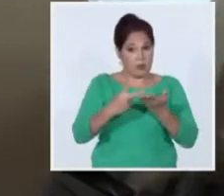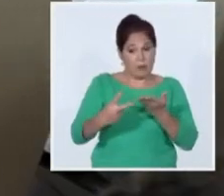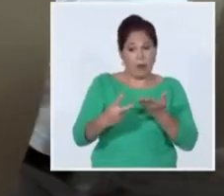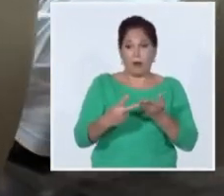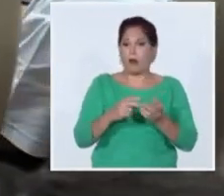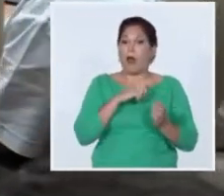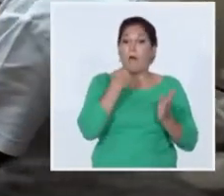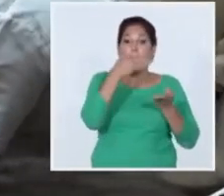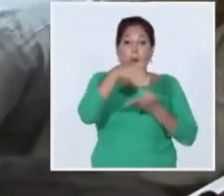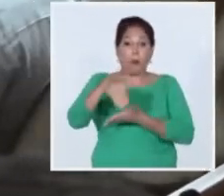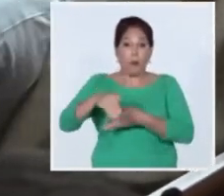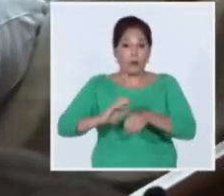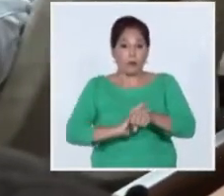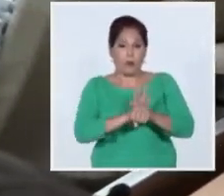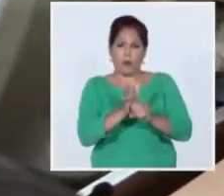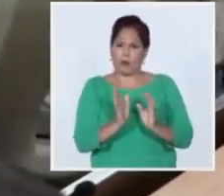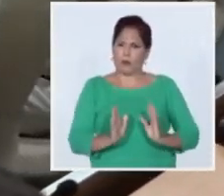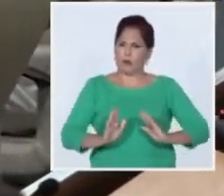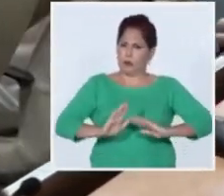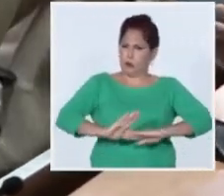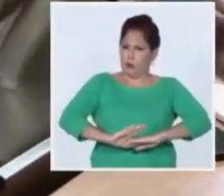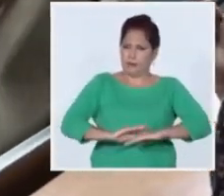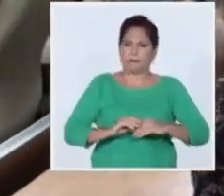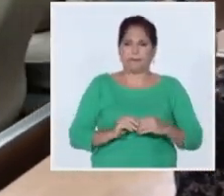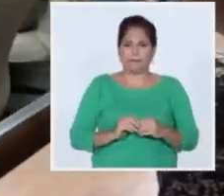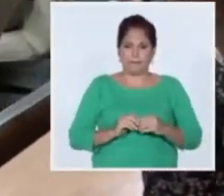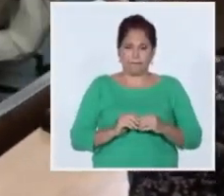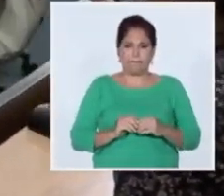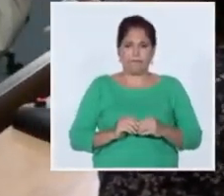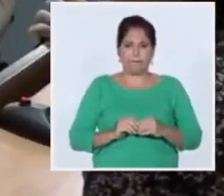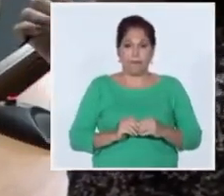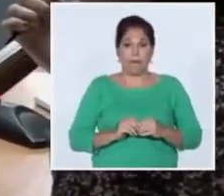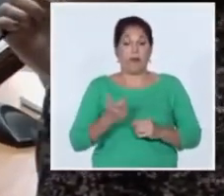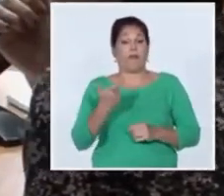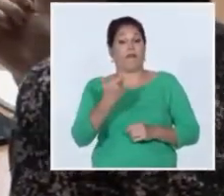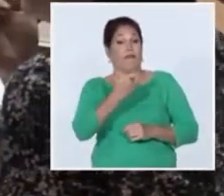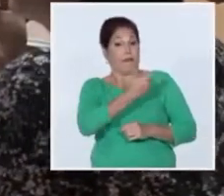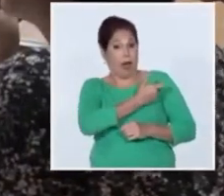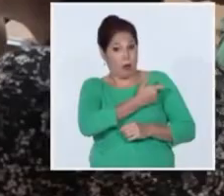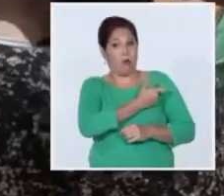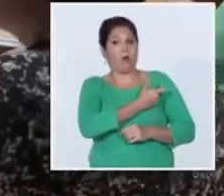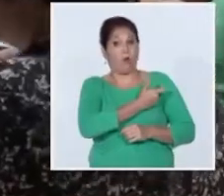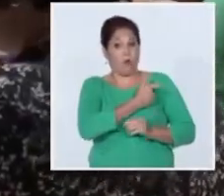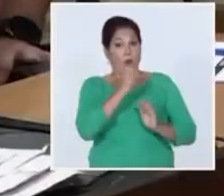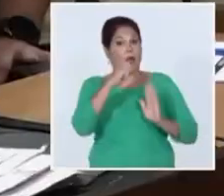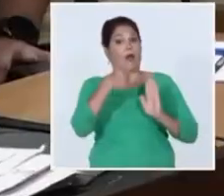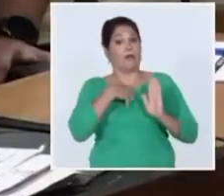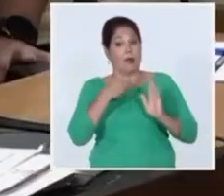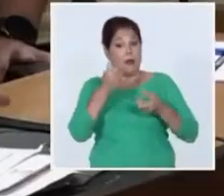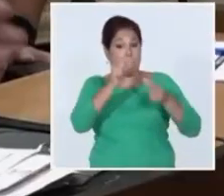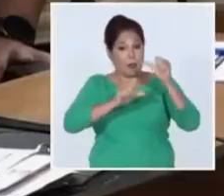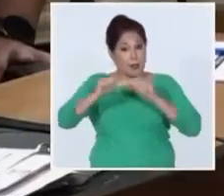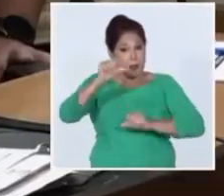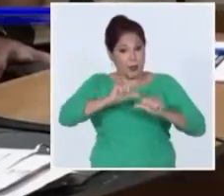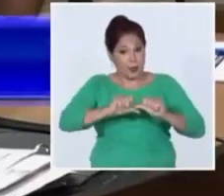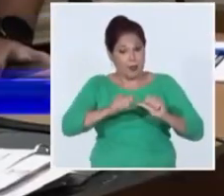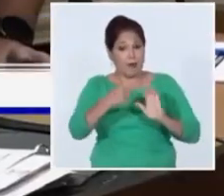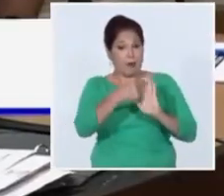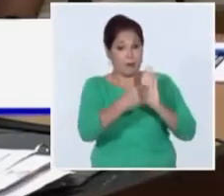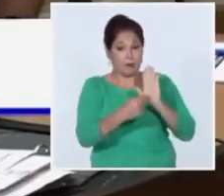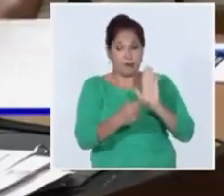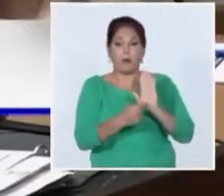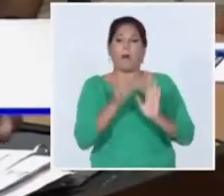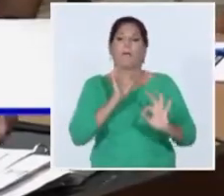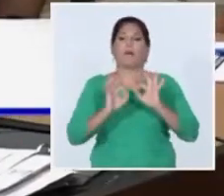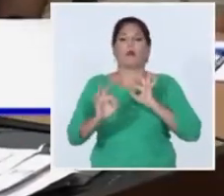reportan fallecidos en el país por la enfermedad las vacunas tienen elementos de que sigue protegiendo contra las nuevas